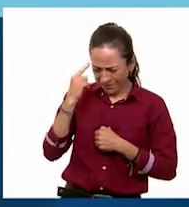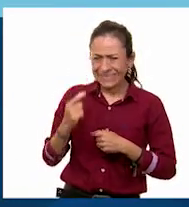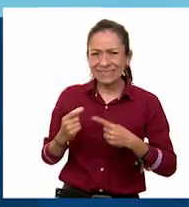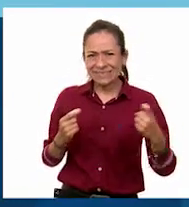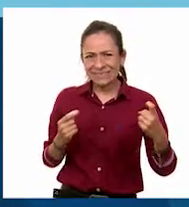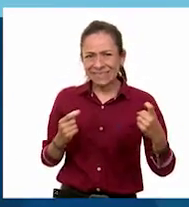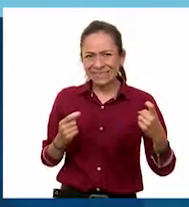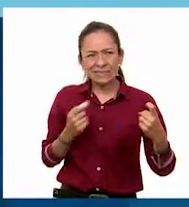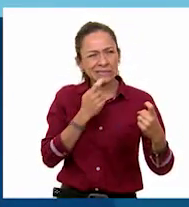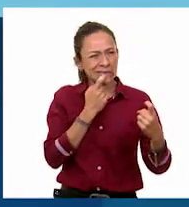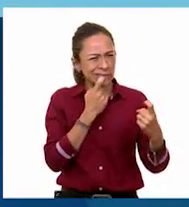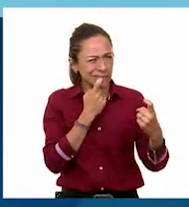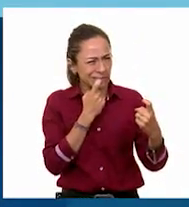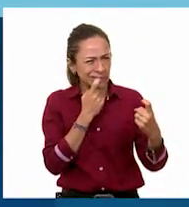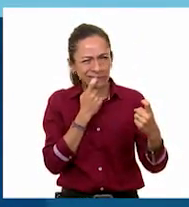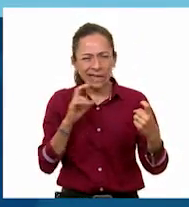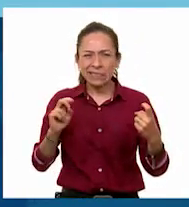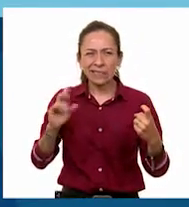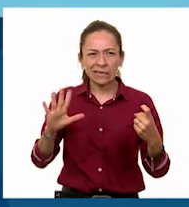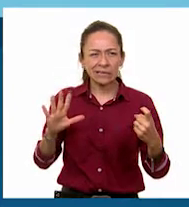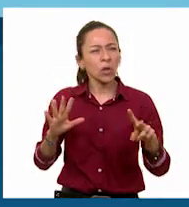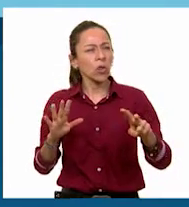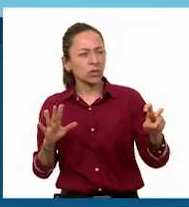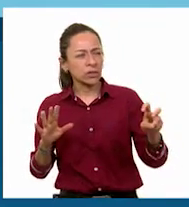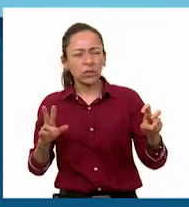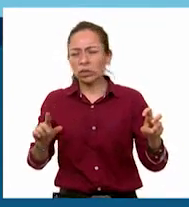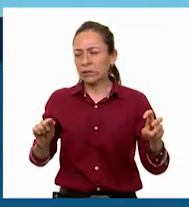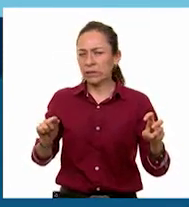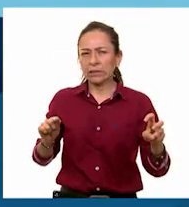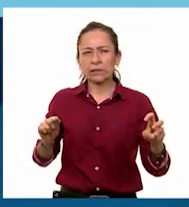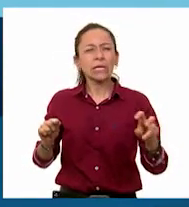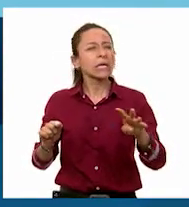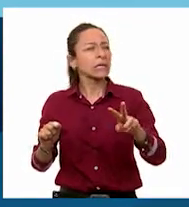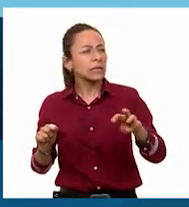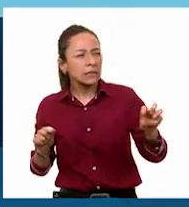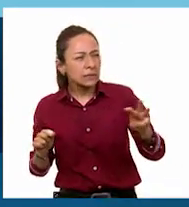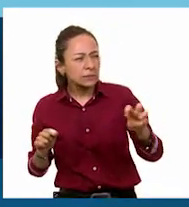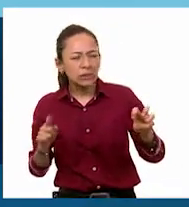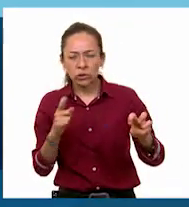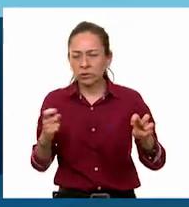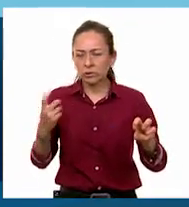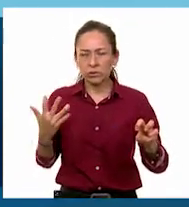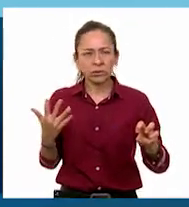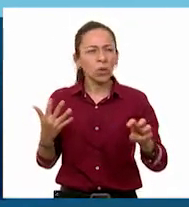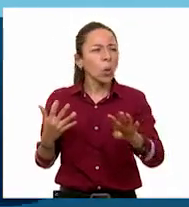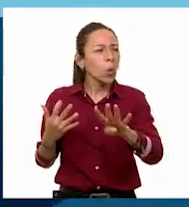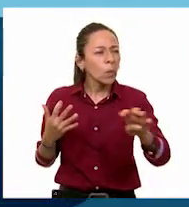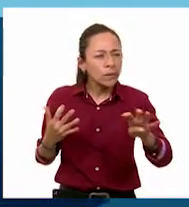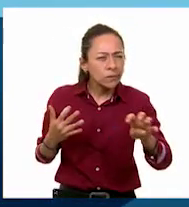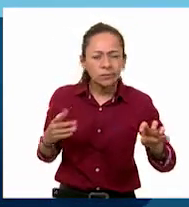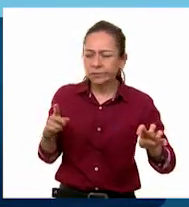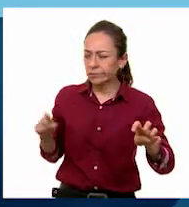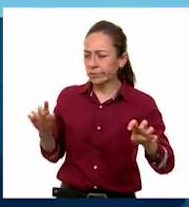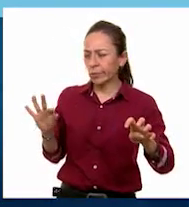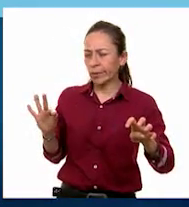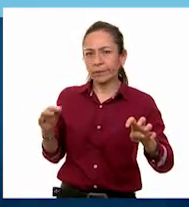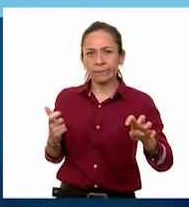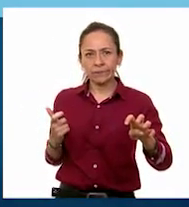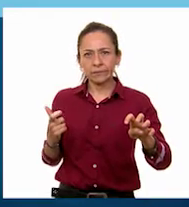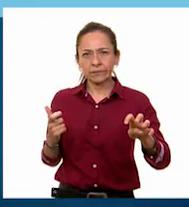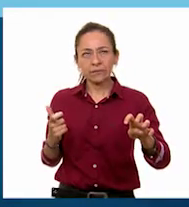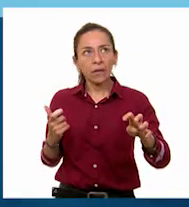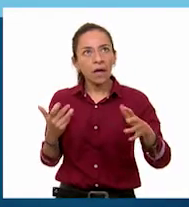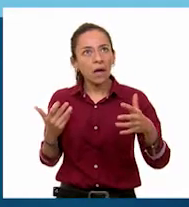200 serían 70 pesos. De 300 son 105 pesos. Y de 400 son 140 pesos. Son